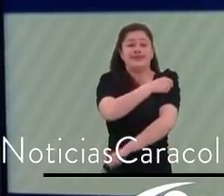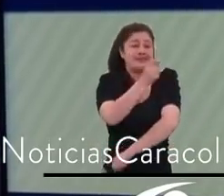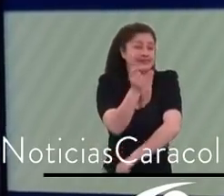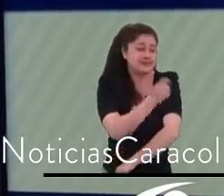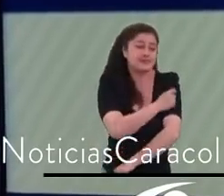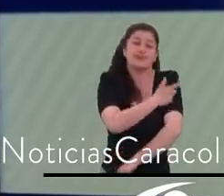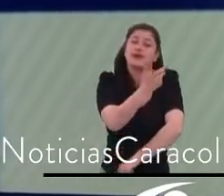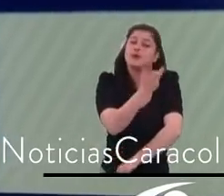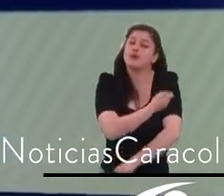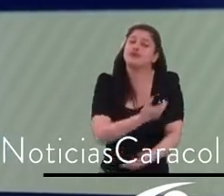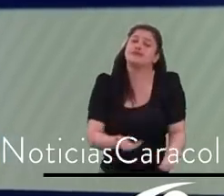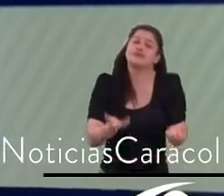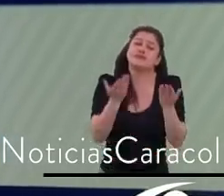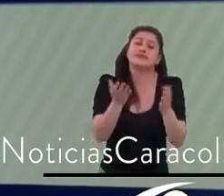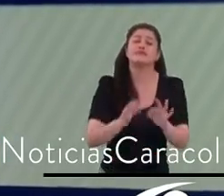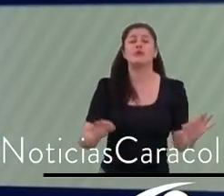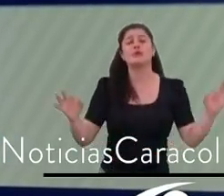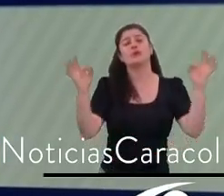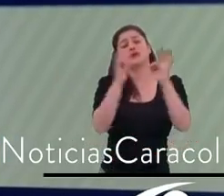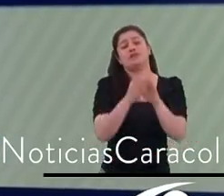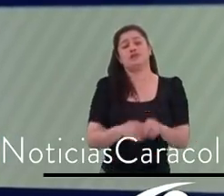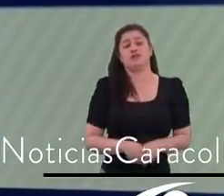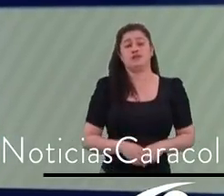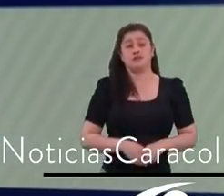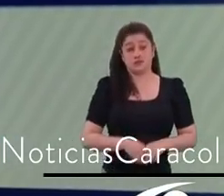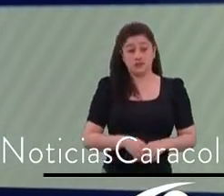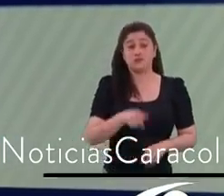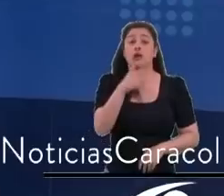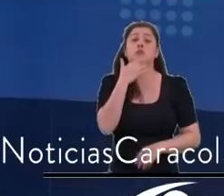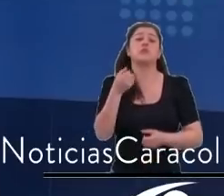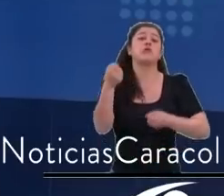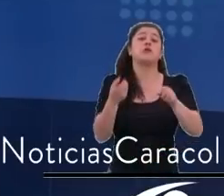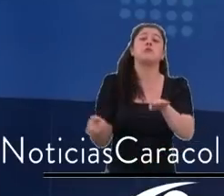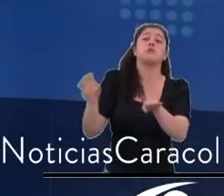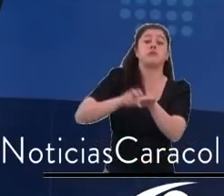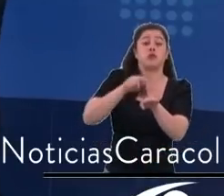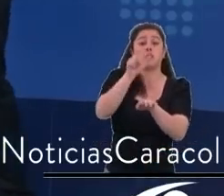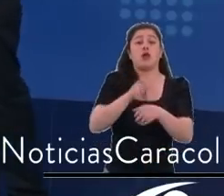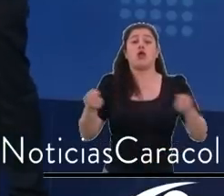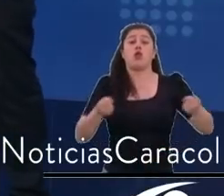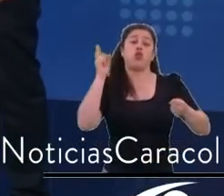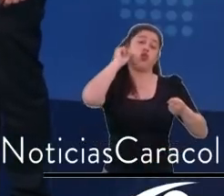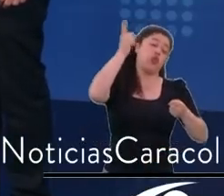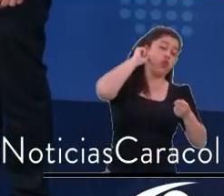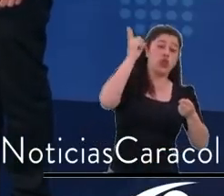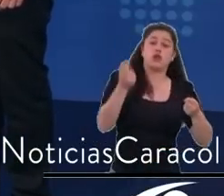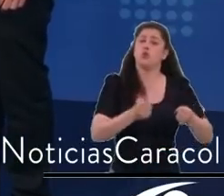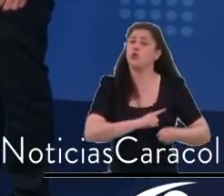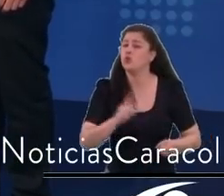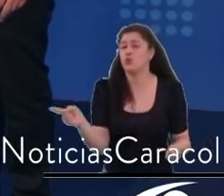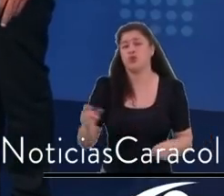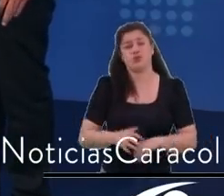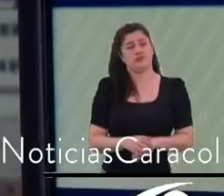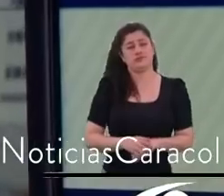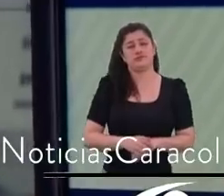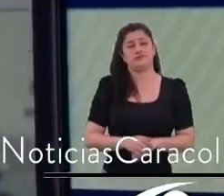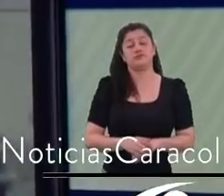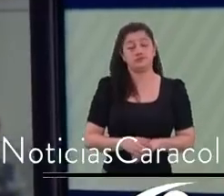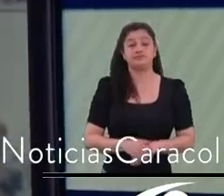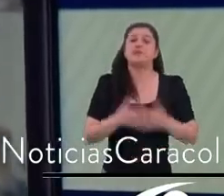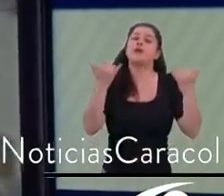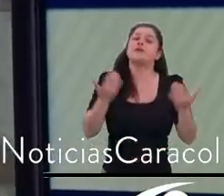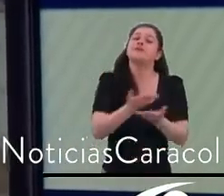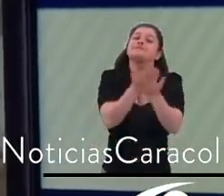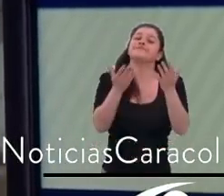porque entonces eso nos causa problemas de accidentes de tráfico, a todos un feliz año, gracias por su paciencia, por su